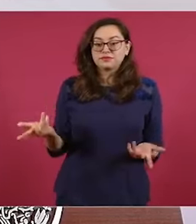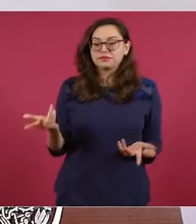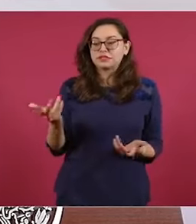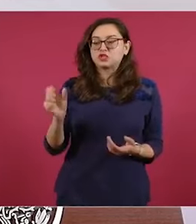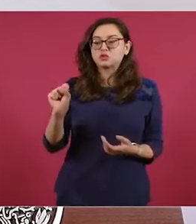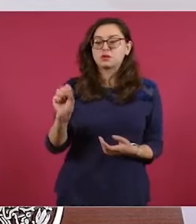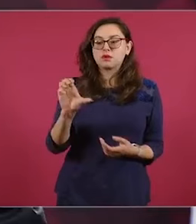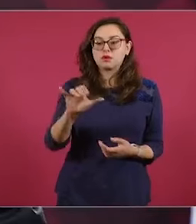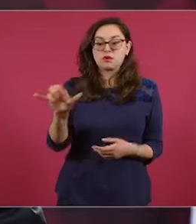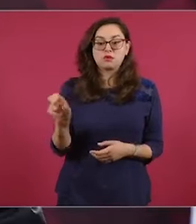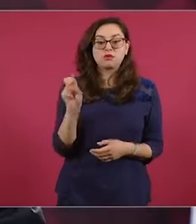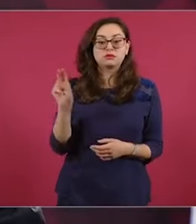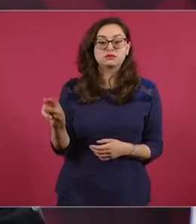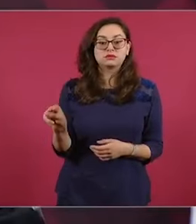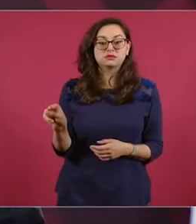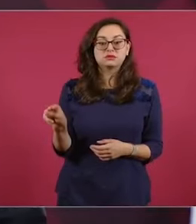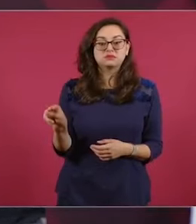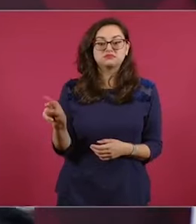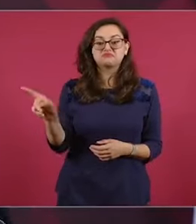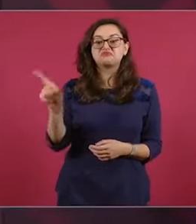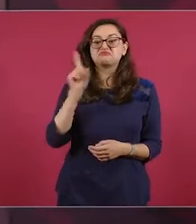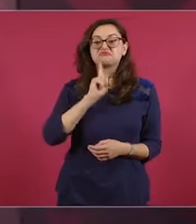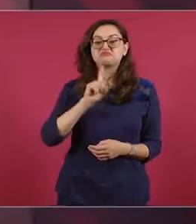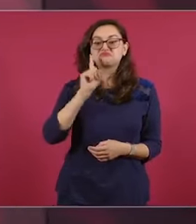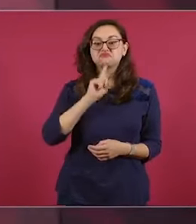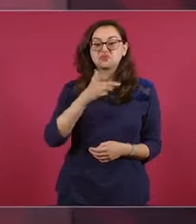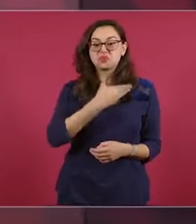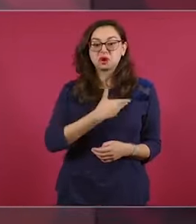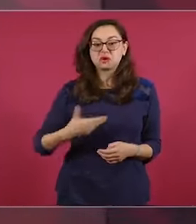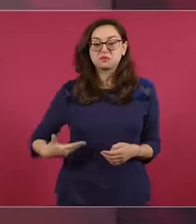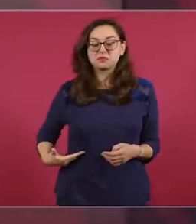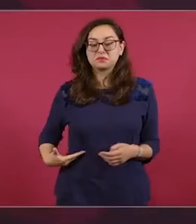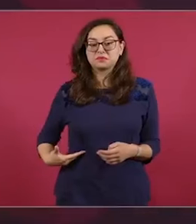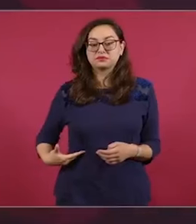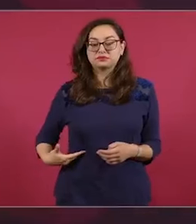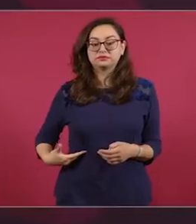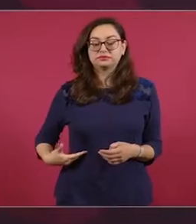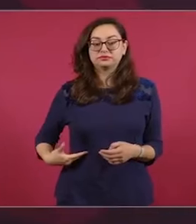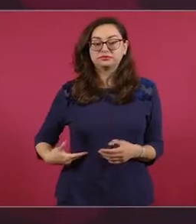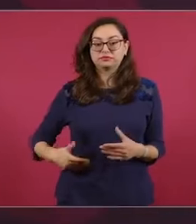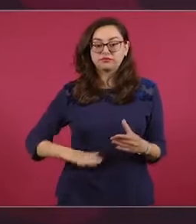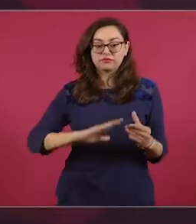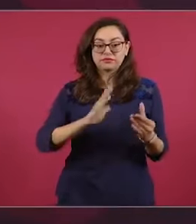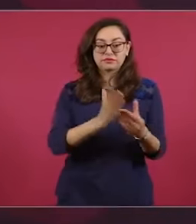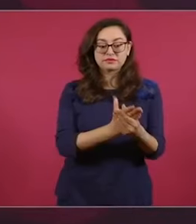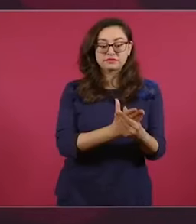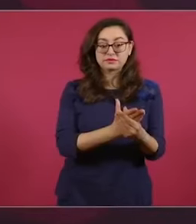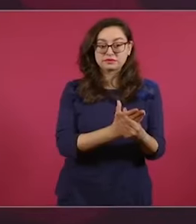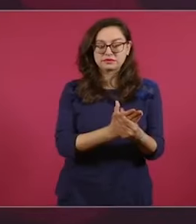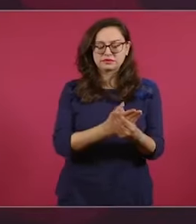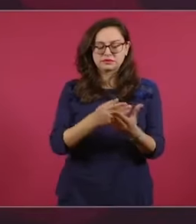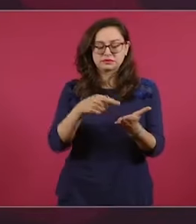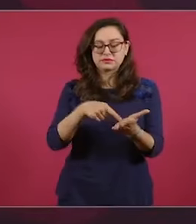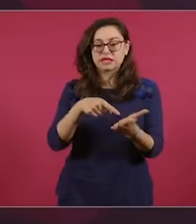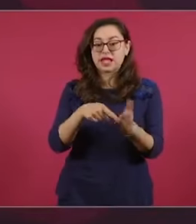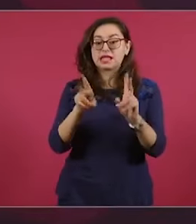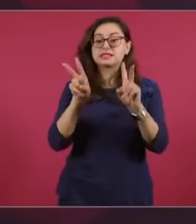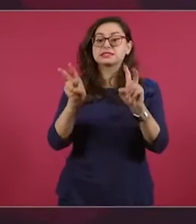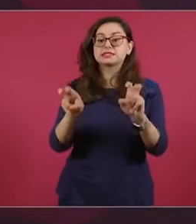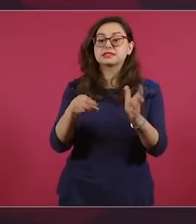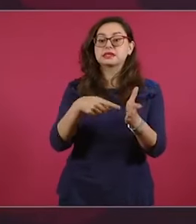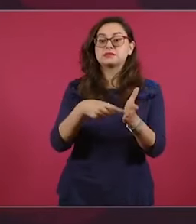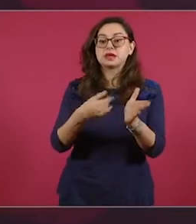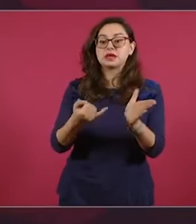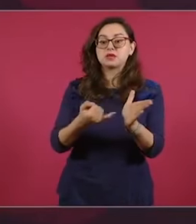Suprema Corte, ahí tienen un expediente de una empresa que le debe